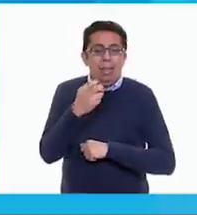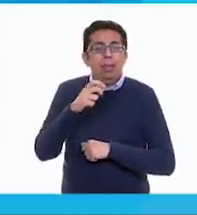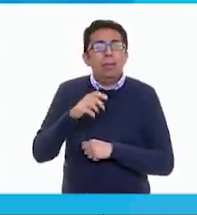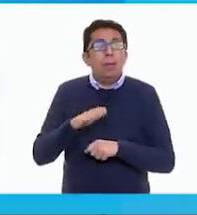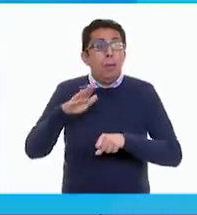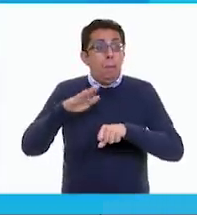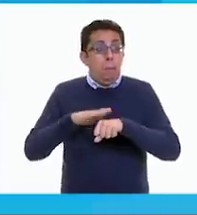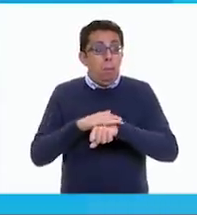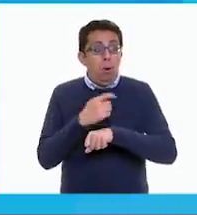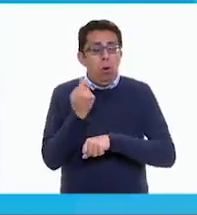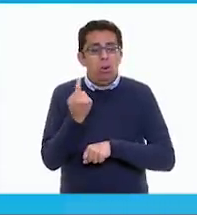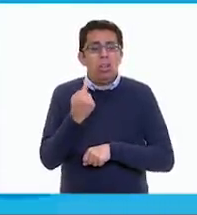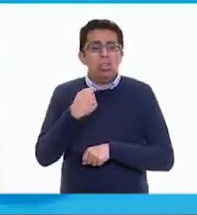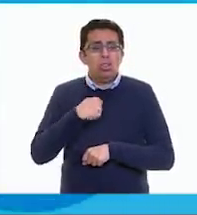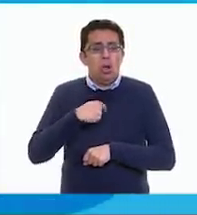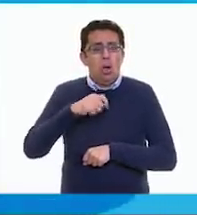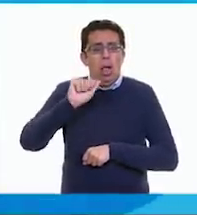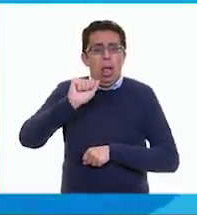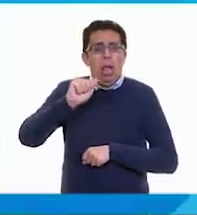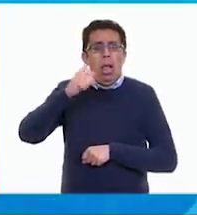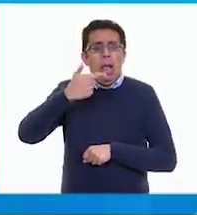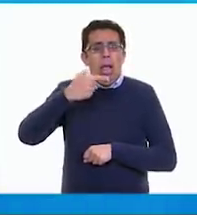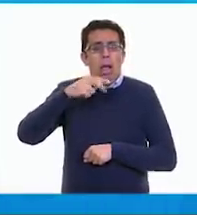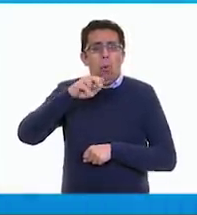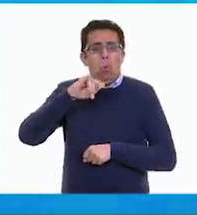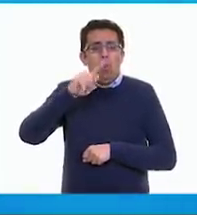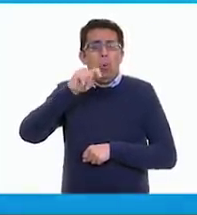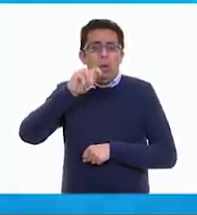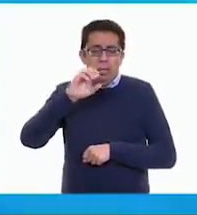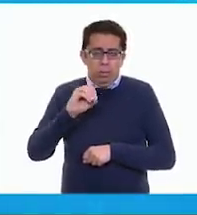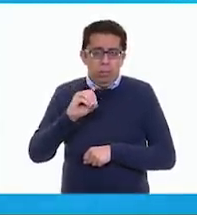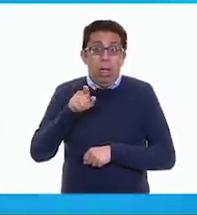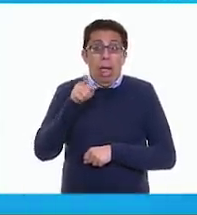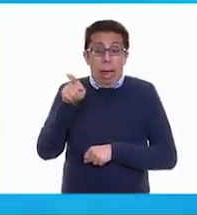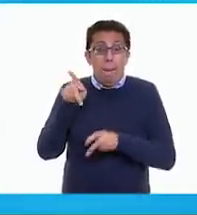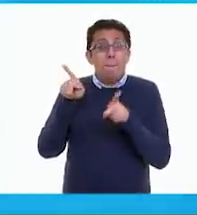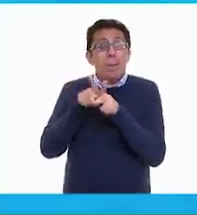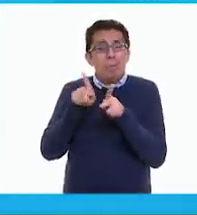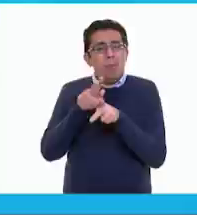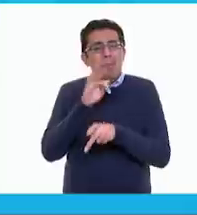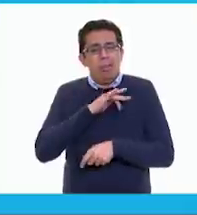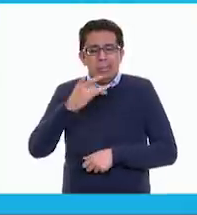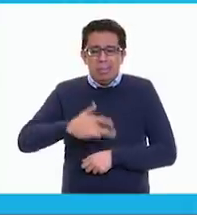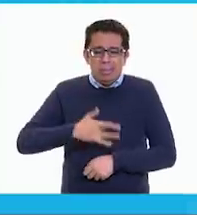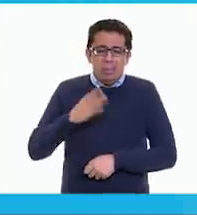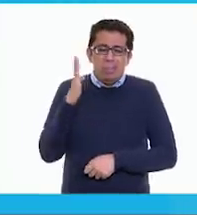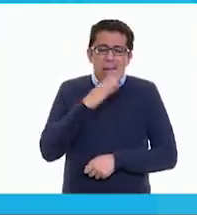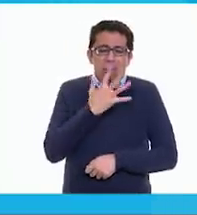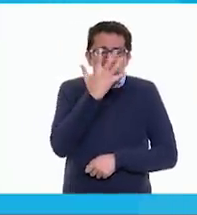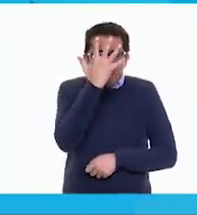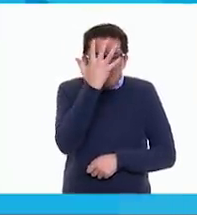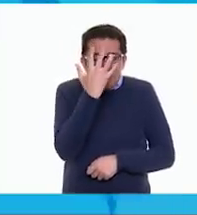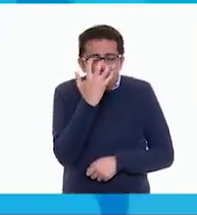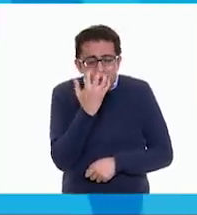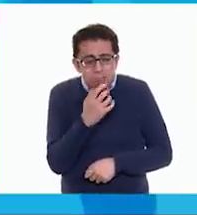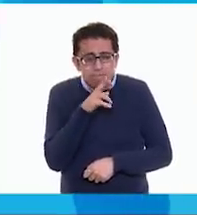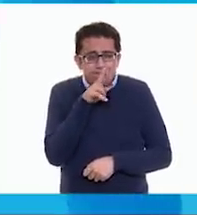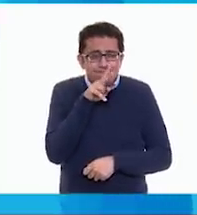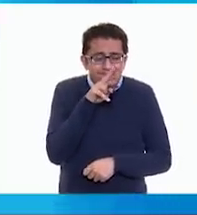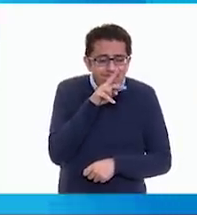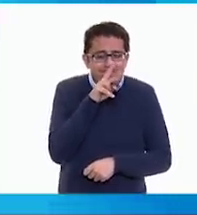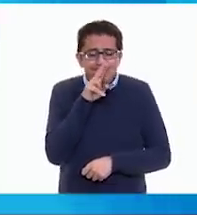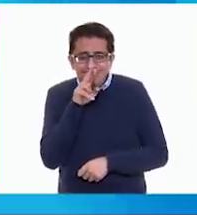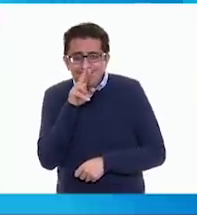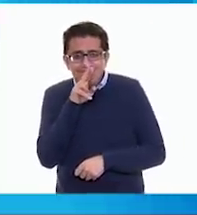Porque igual, y me aguito, o sea, tu primo se puede sentir mal, se puede sentir triste, va a estar preocupado